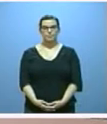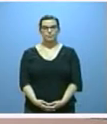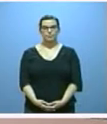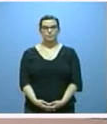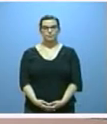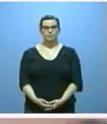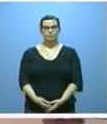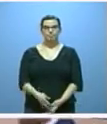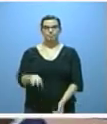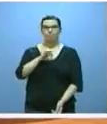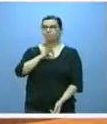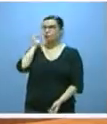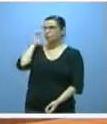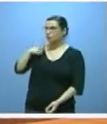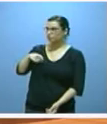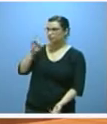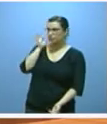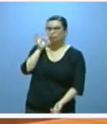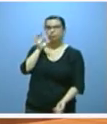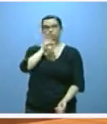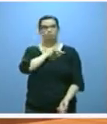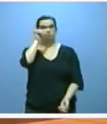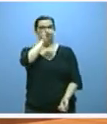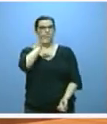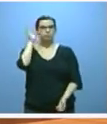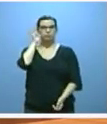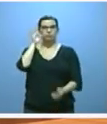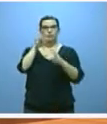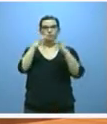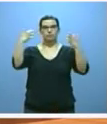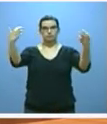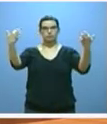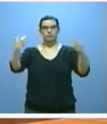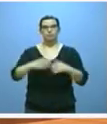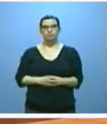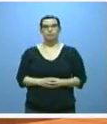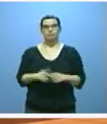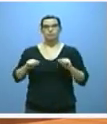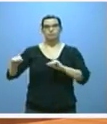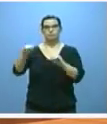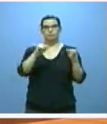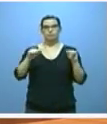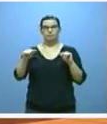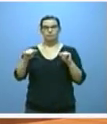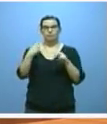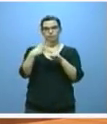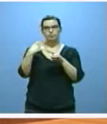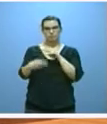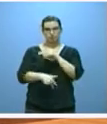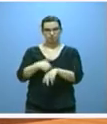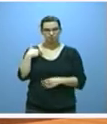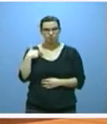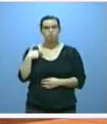Señora presidenta, señoras y señores procuradores, el debate de política general nos va a permitir